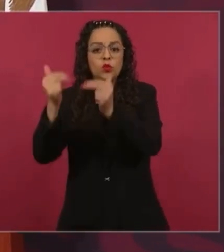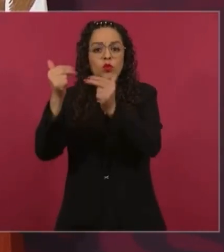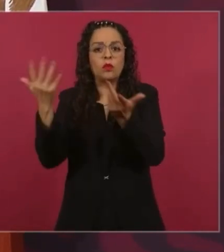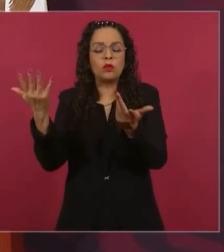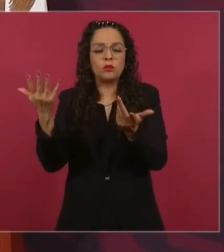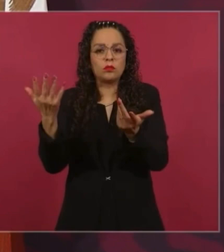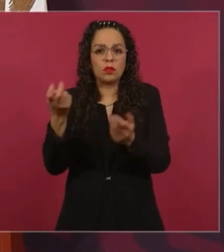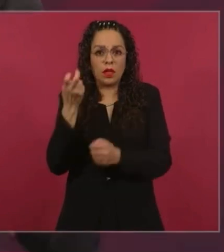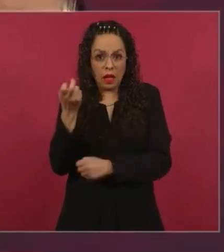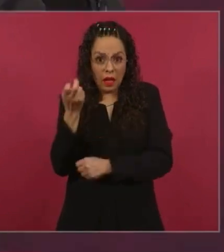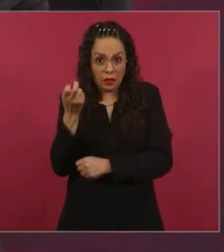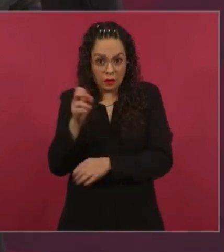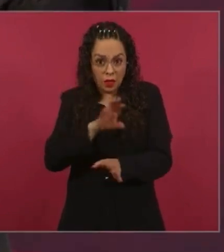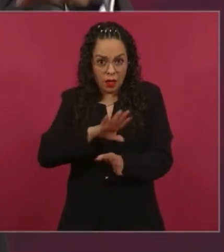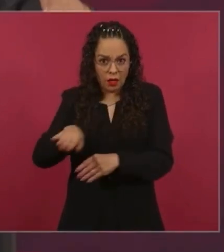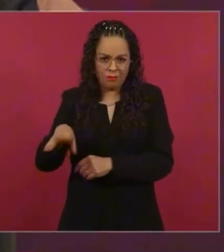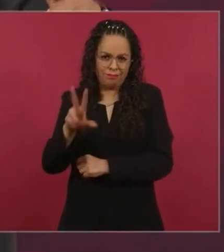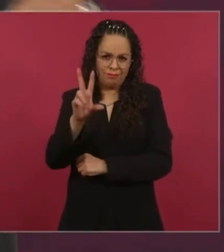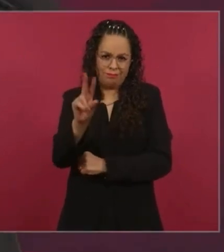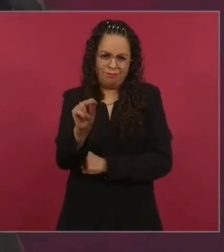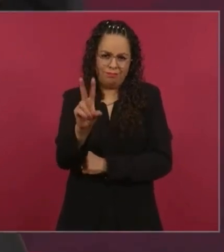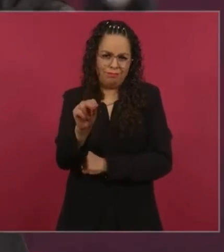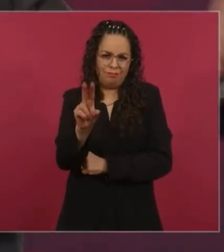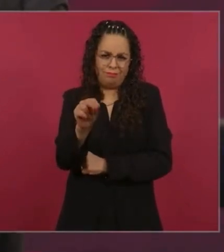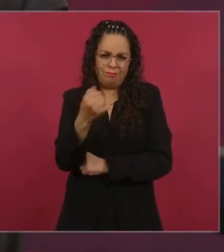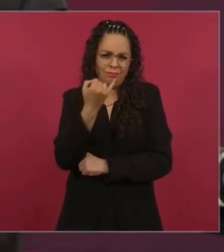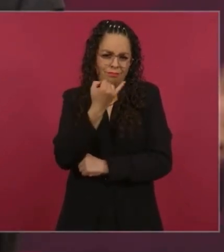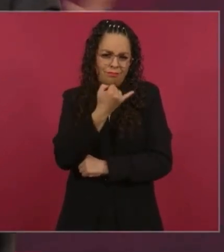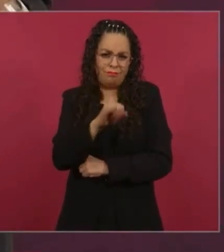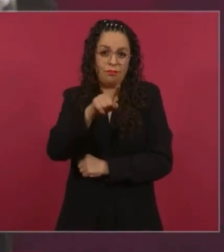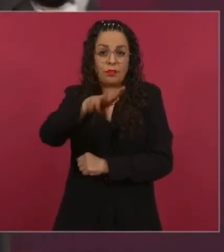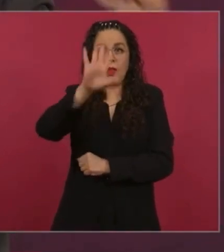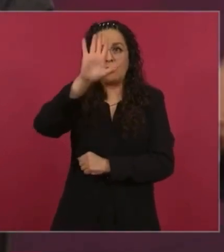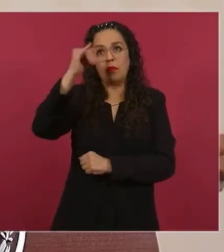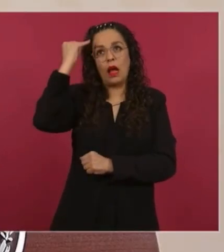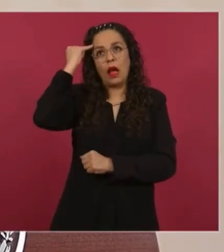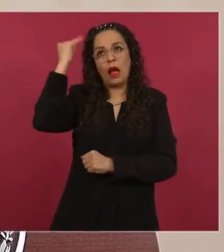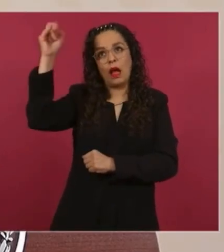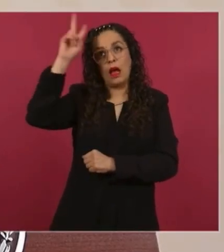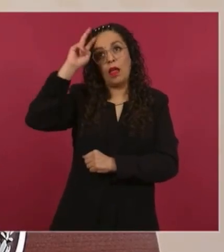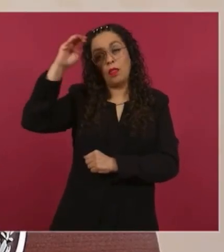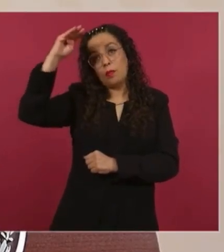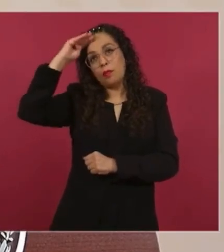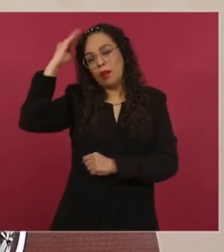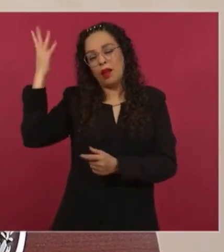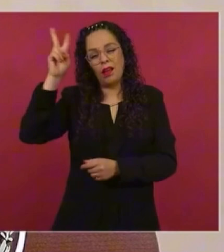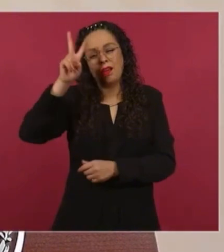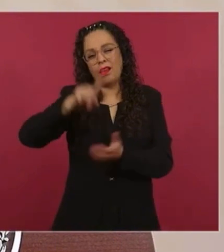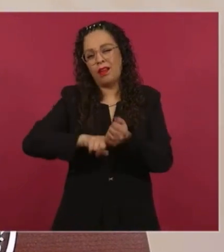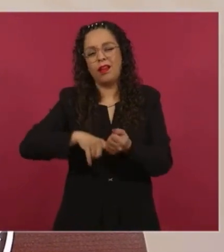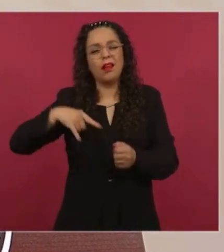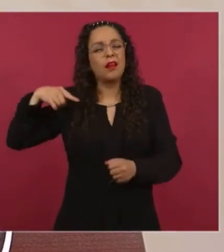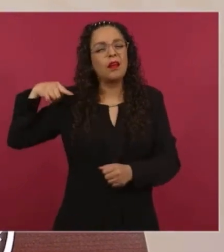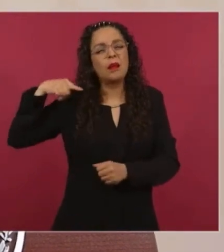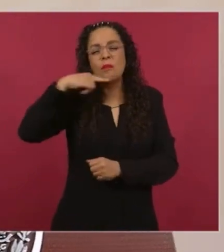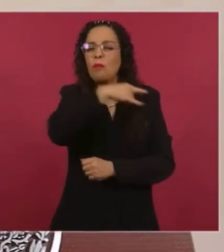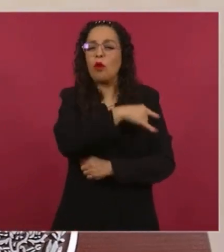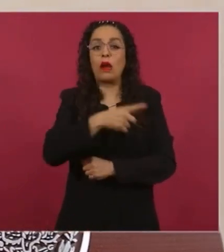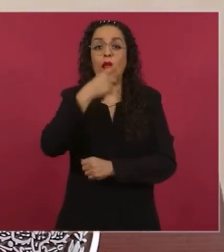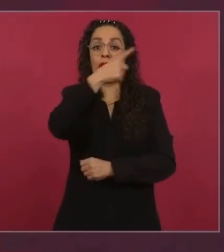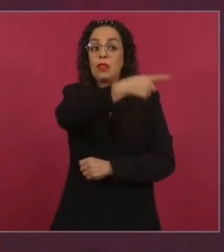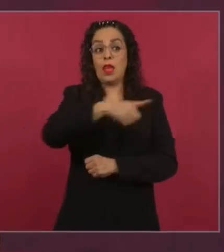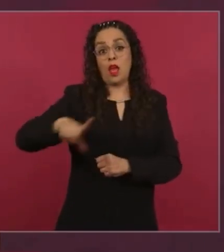que es una invención también, porque es una hipocresía. Dicen que no participe el Estado,